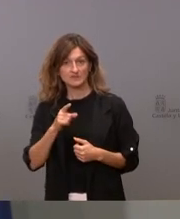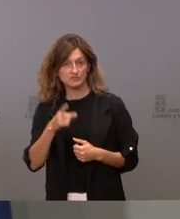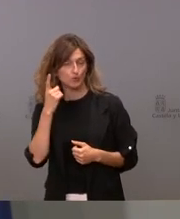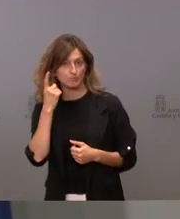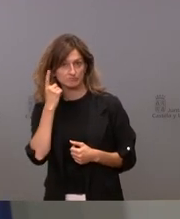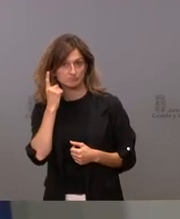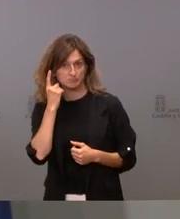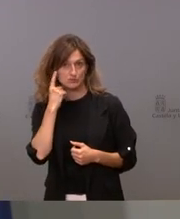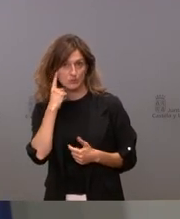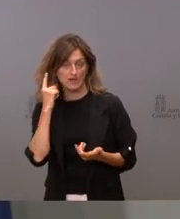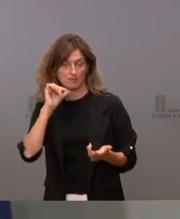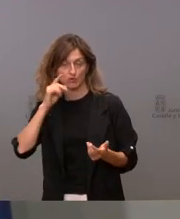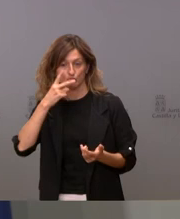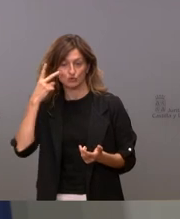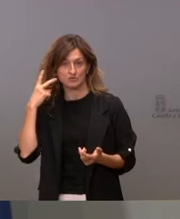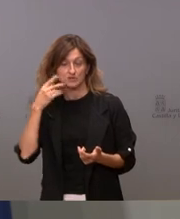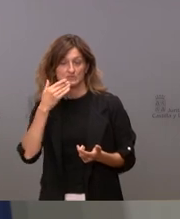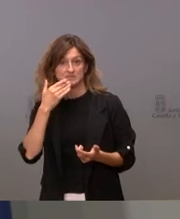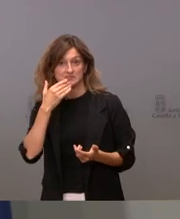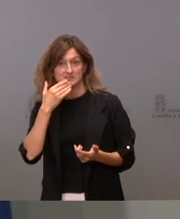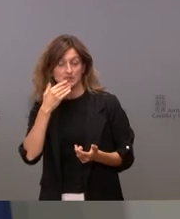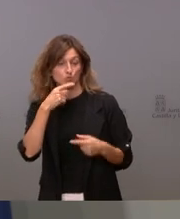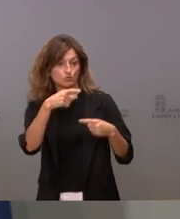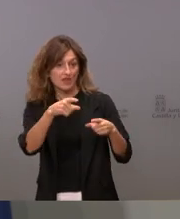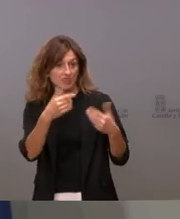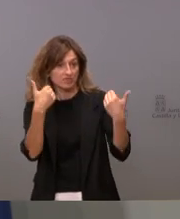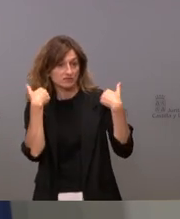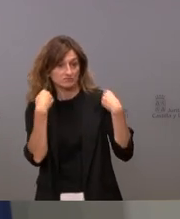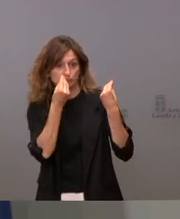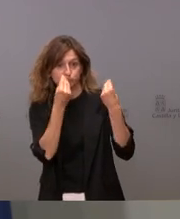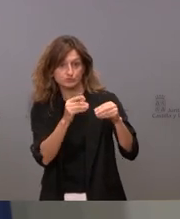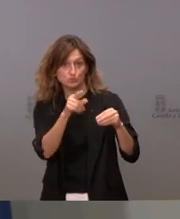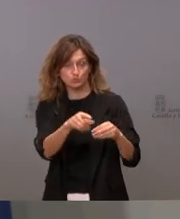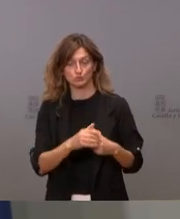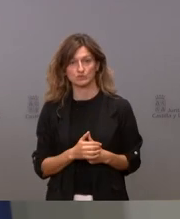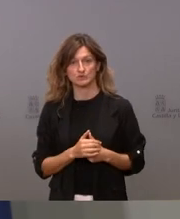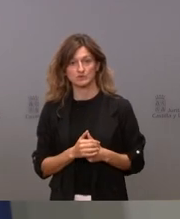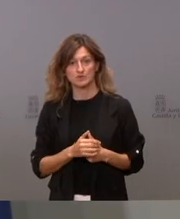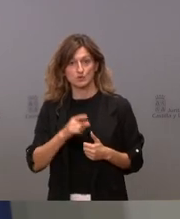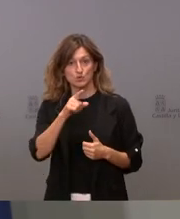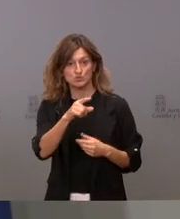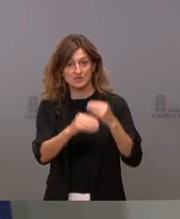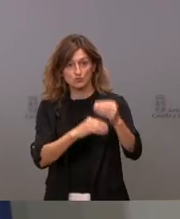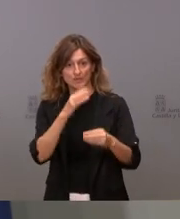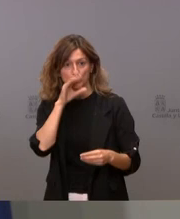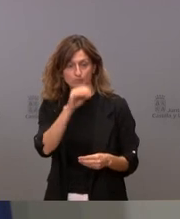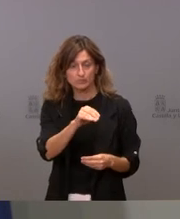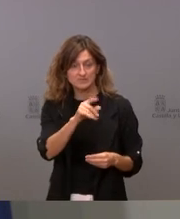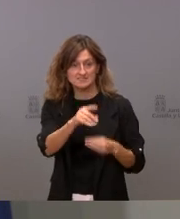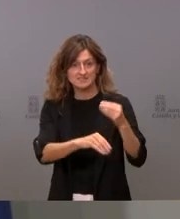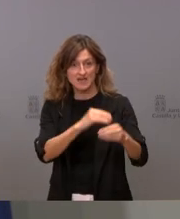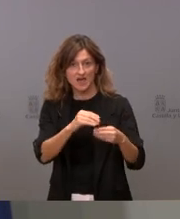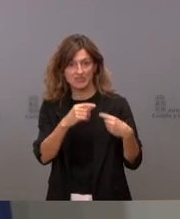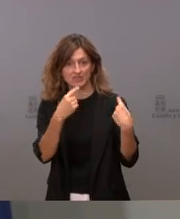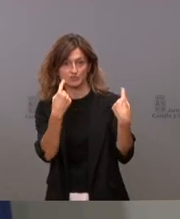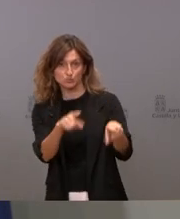bastante lo hemos visto estos dos años ya si eso asume usted la responsabilidad si usted no lo hace yo le riño si lo hace y le cae la bronca la cosa es